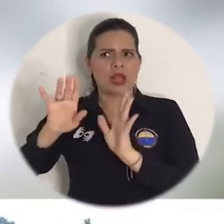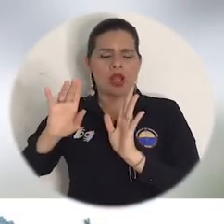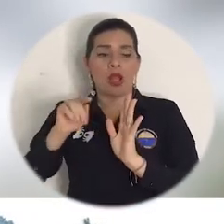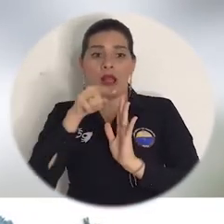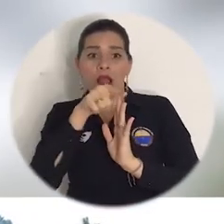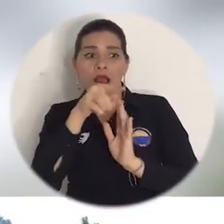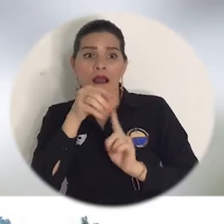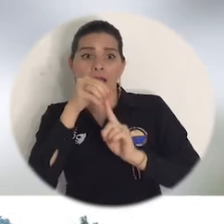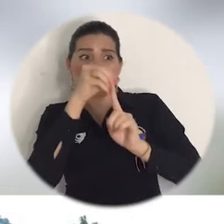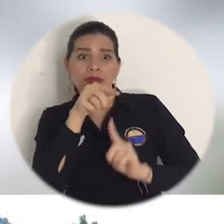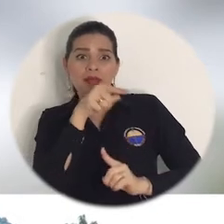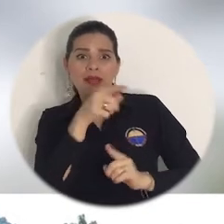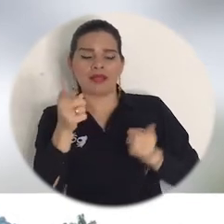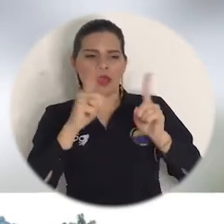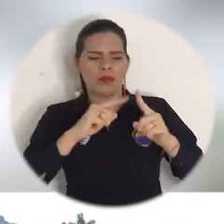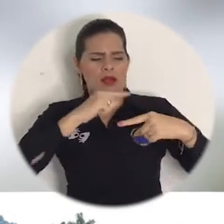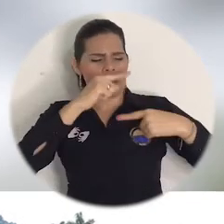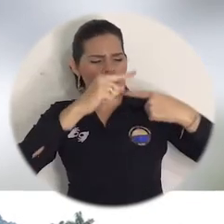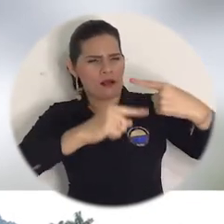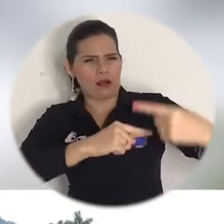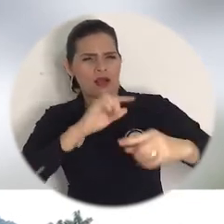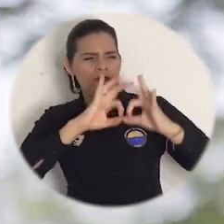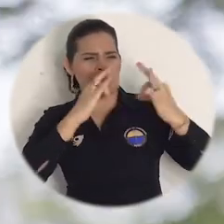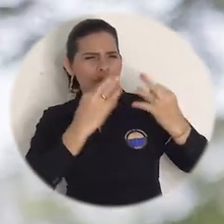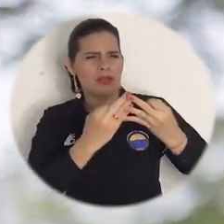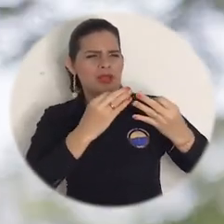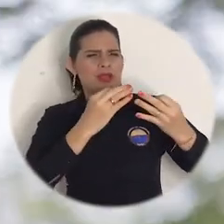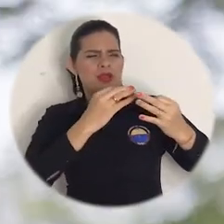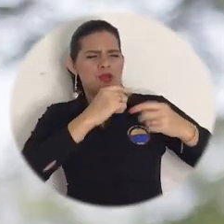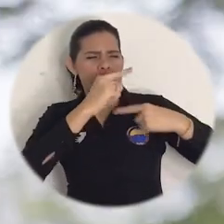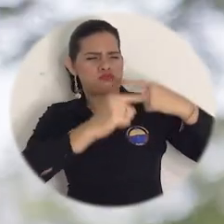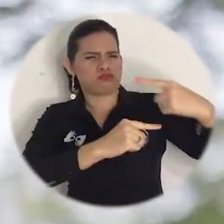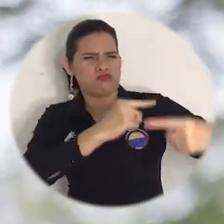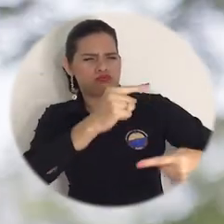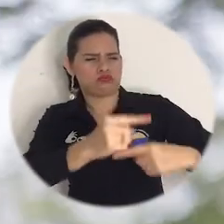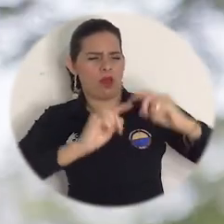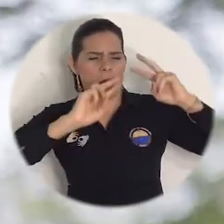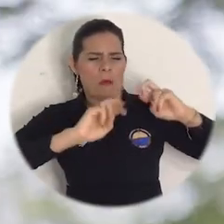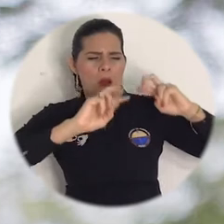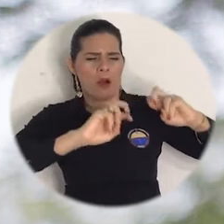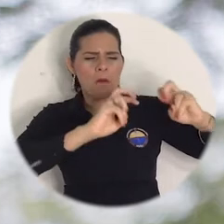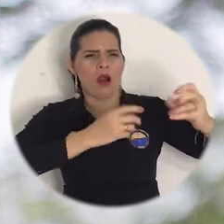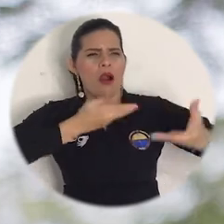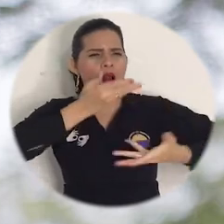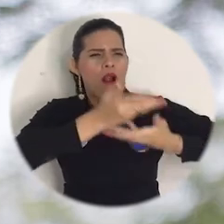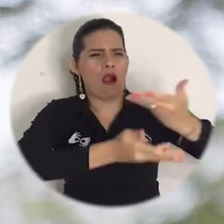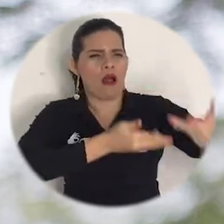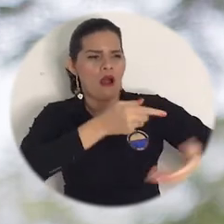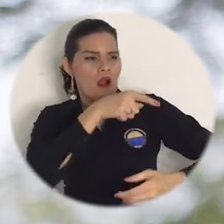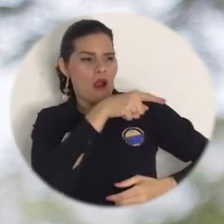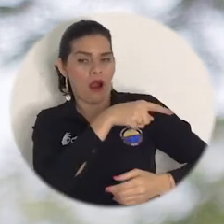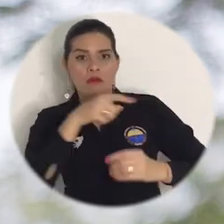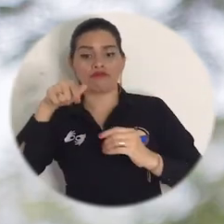es ancestral, es una ciencia que ha pasado de generación en generación. Al reconocer ese tipo de ciencia, esa manera de generar